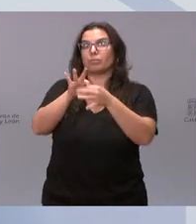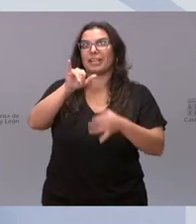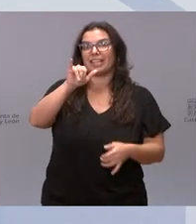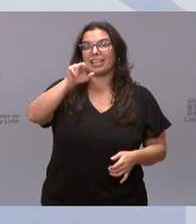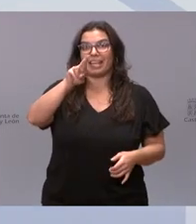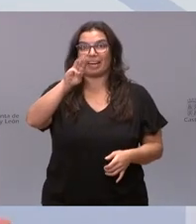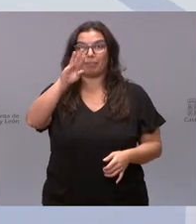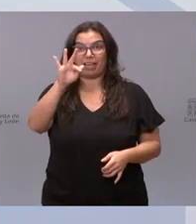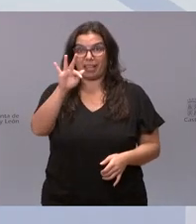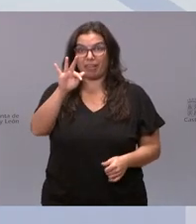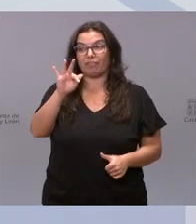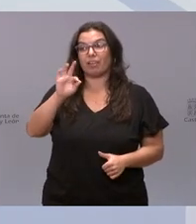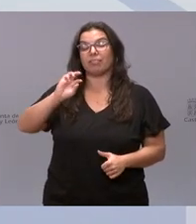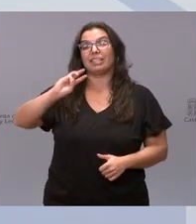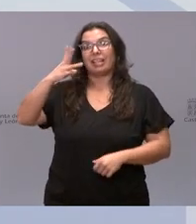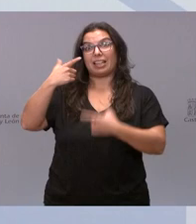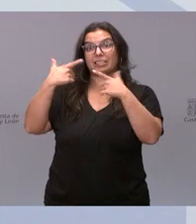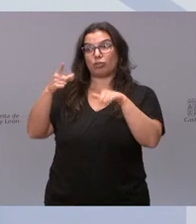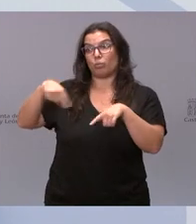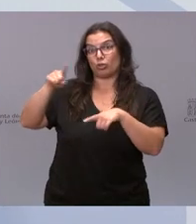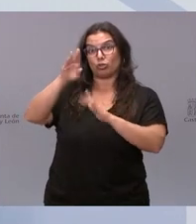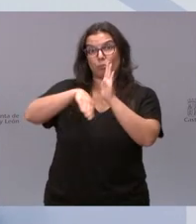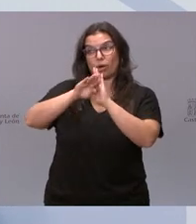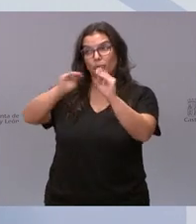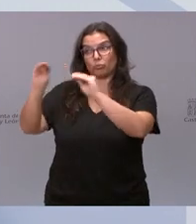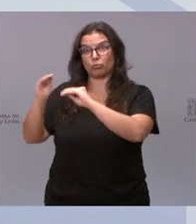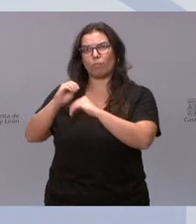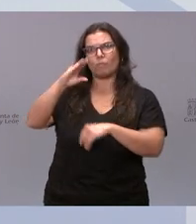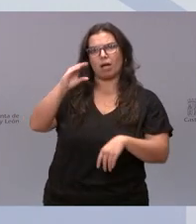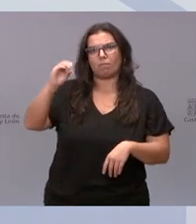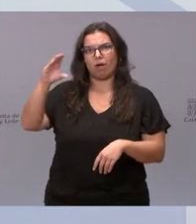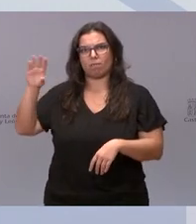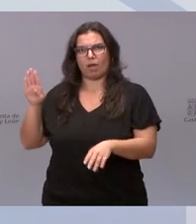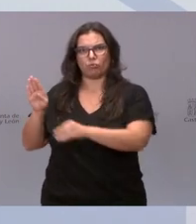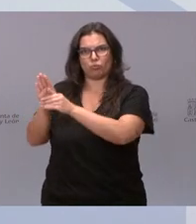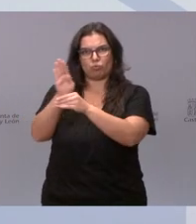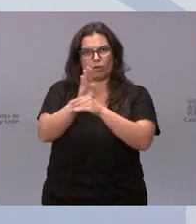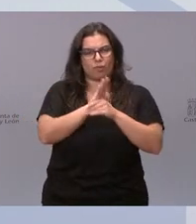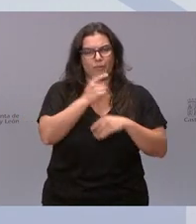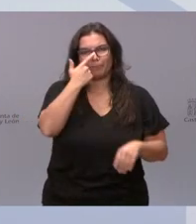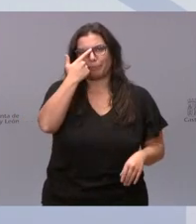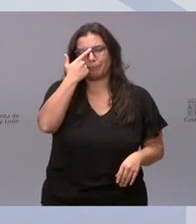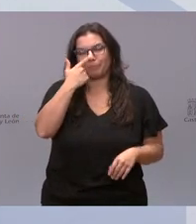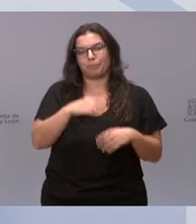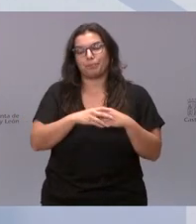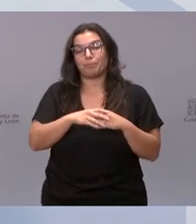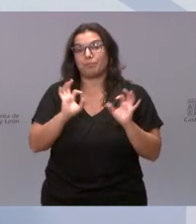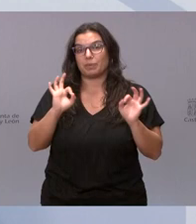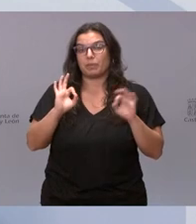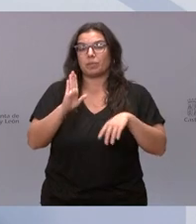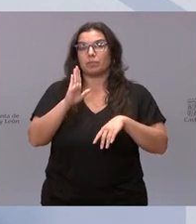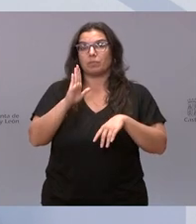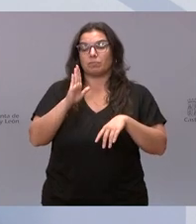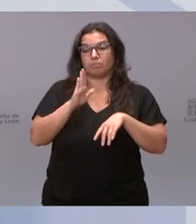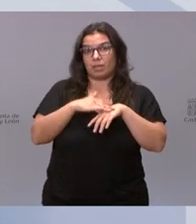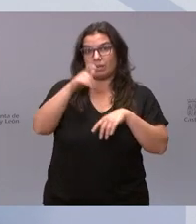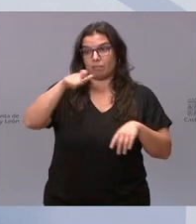recibís las entidades del tercer sector. Dicho esto, específicamente para quienes aquí